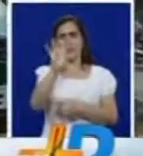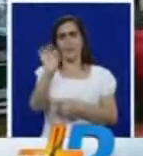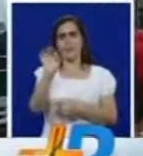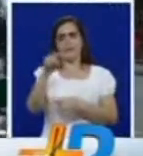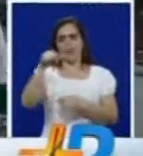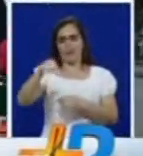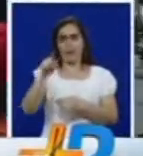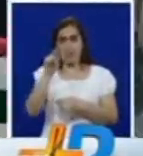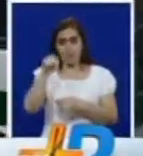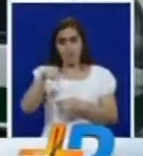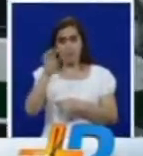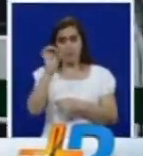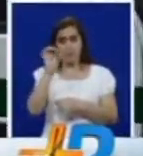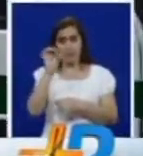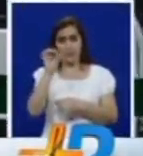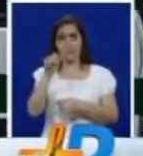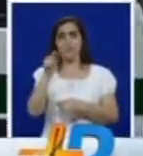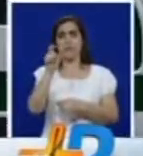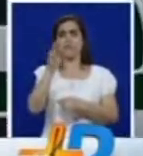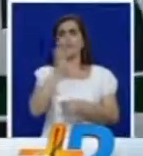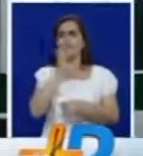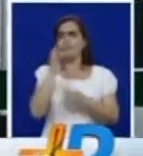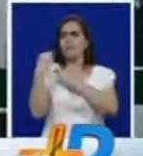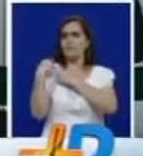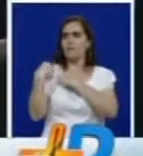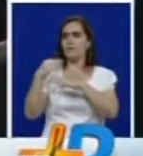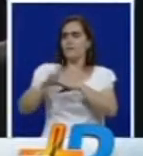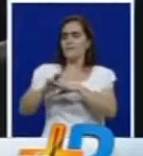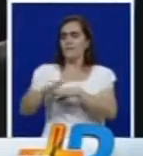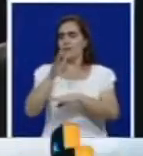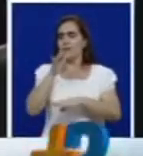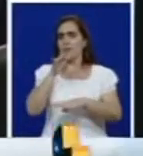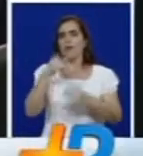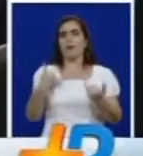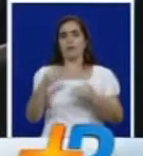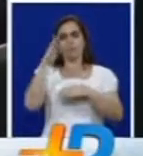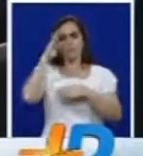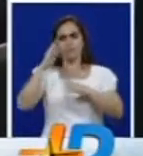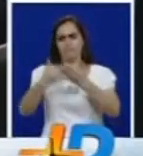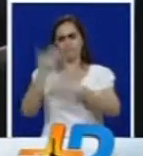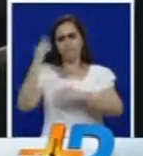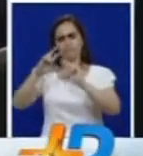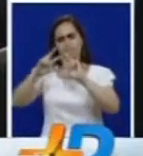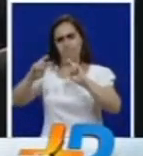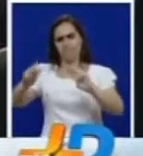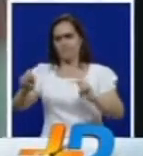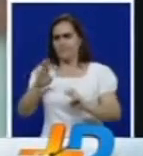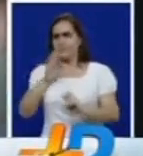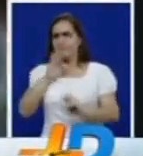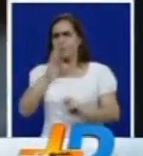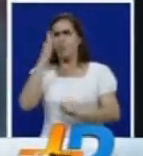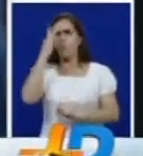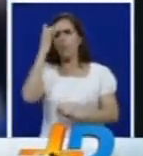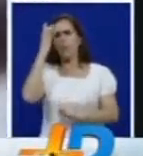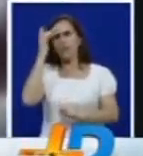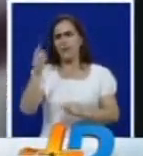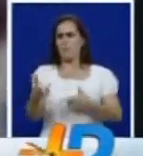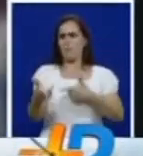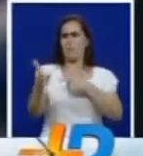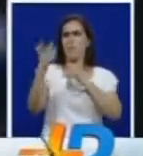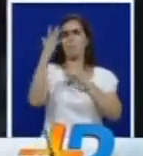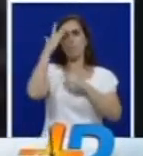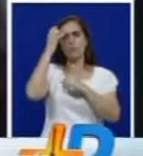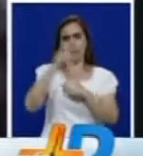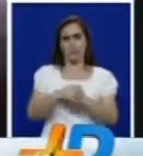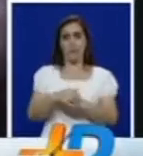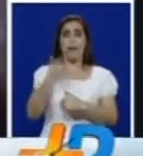de este sábado. Ningún grupo se ha adjudicado el atentado, mientras que las autoridades iniciaron las investigaciones para establecer los móviles que condujeron a este hecho,